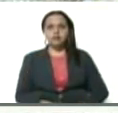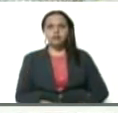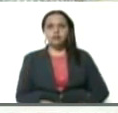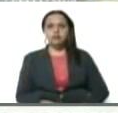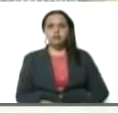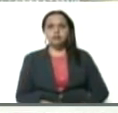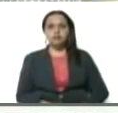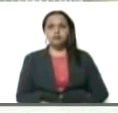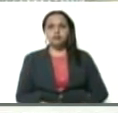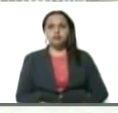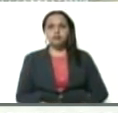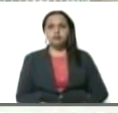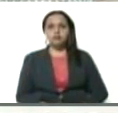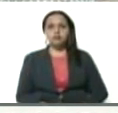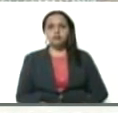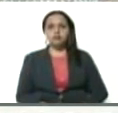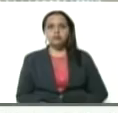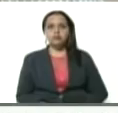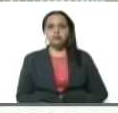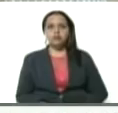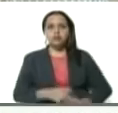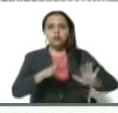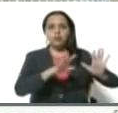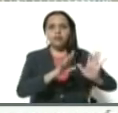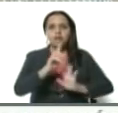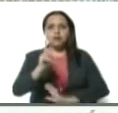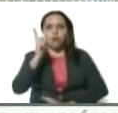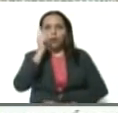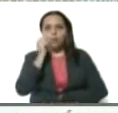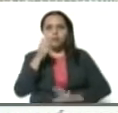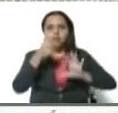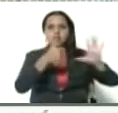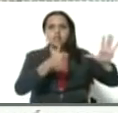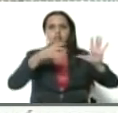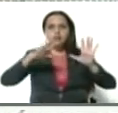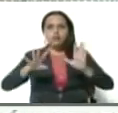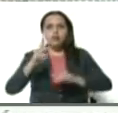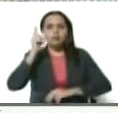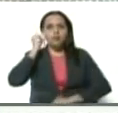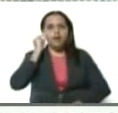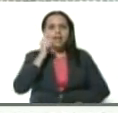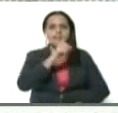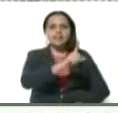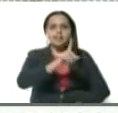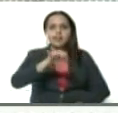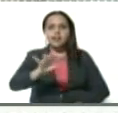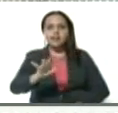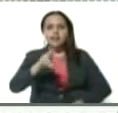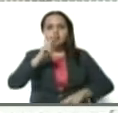Aquí están 91 hombres, 69 mujeres, 13 menores de edad.